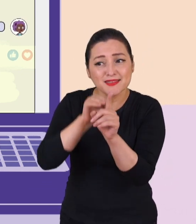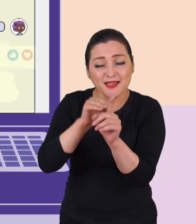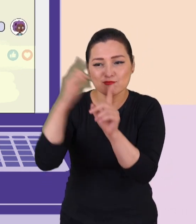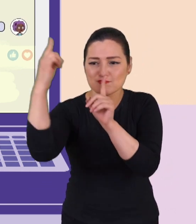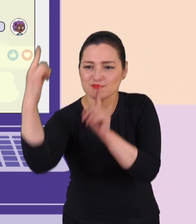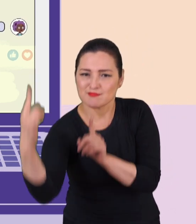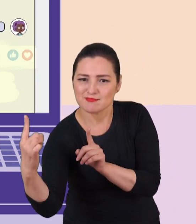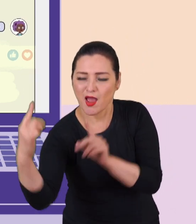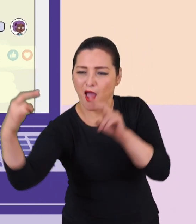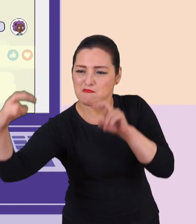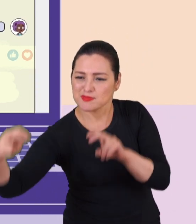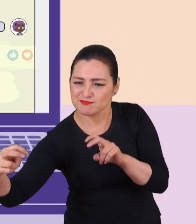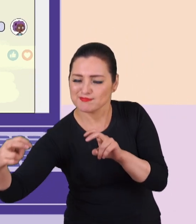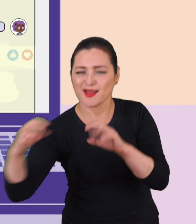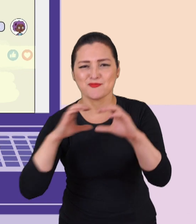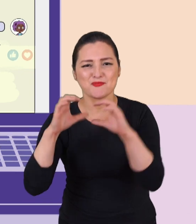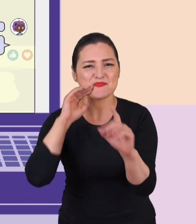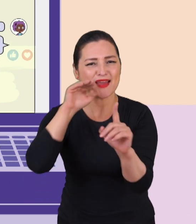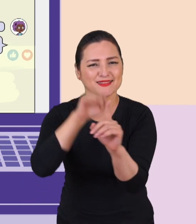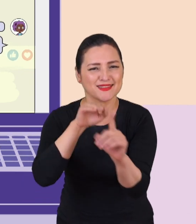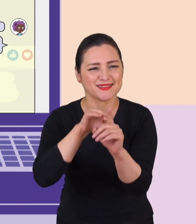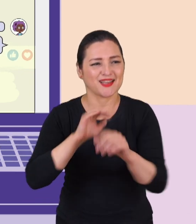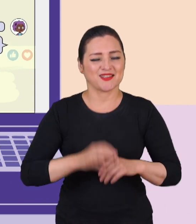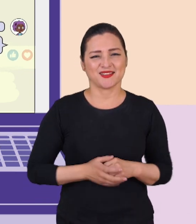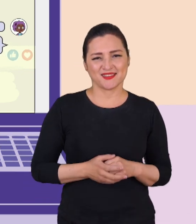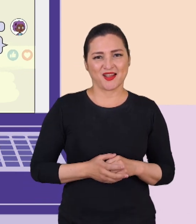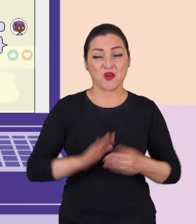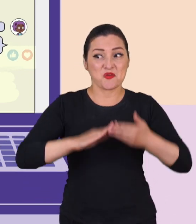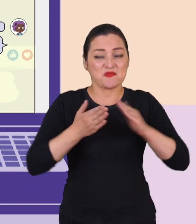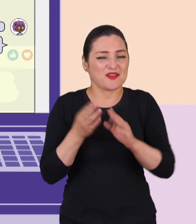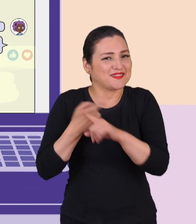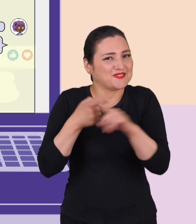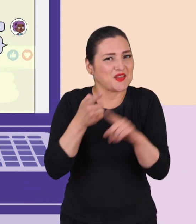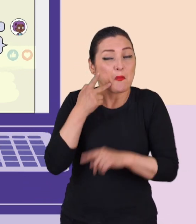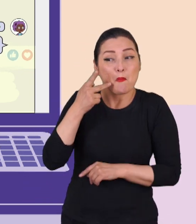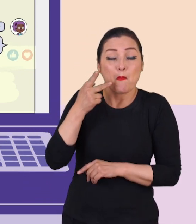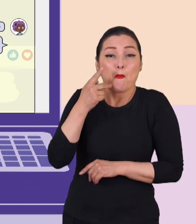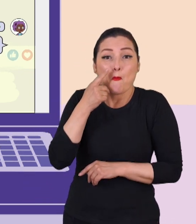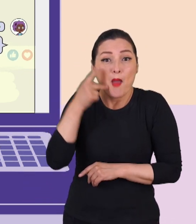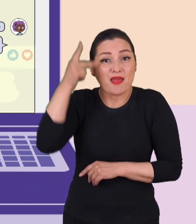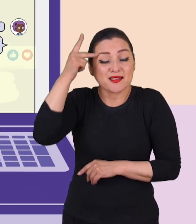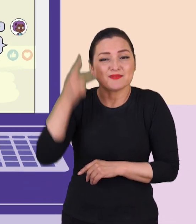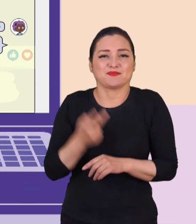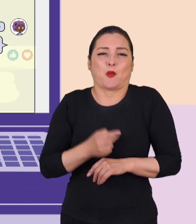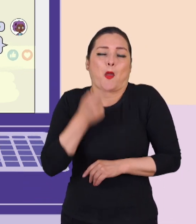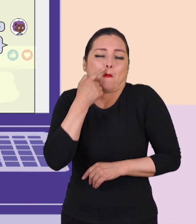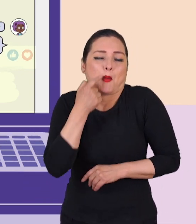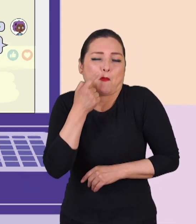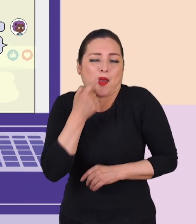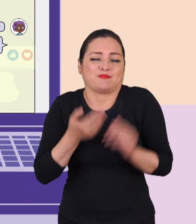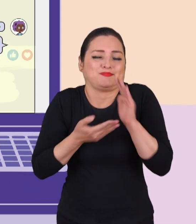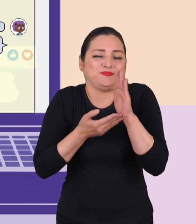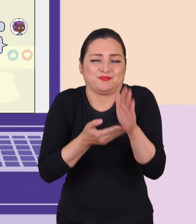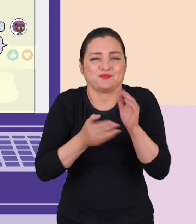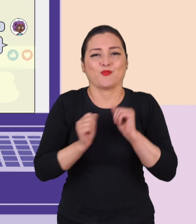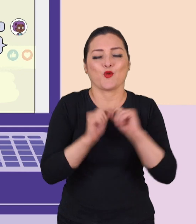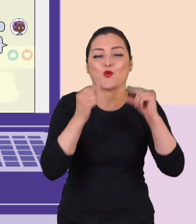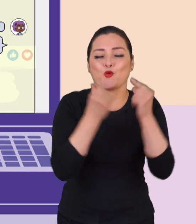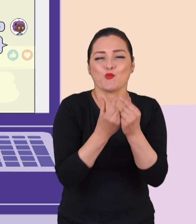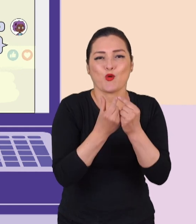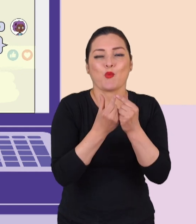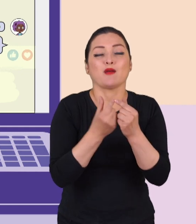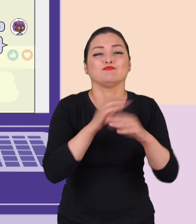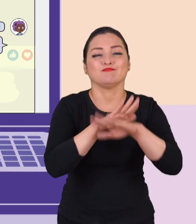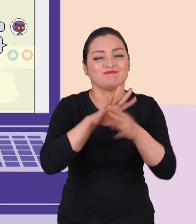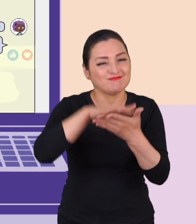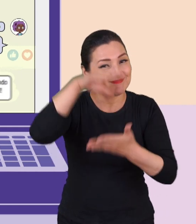Hay comunidades de muchas cosas. Mi papá está en un grupo para aprender sobre jardinería. Mi mamá aprendió a configurar su tablet en un foro